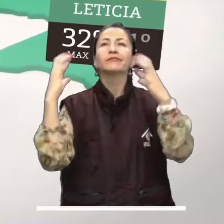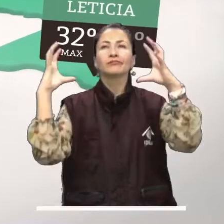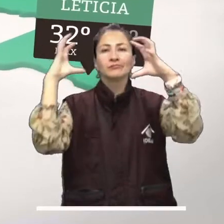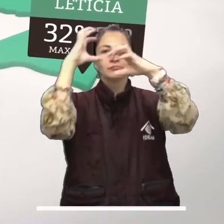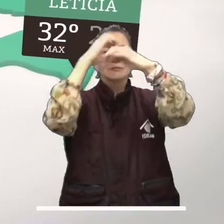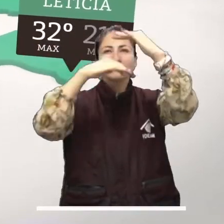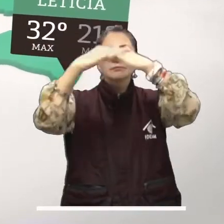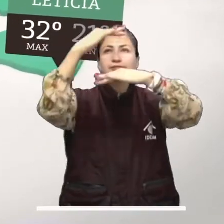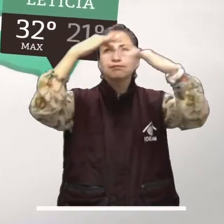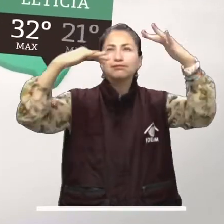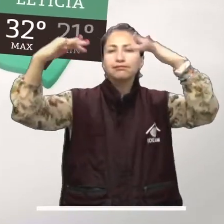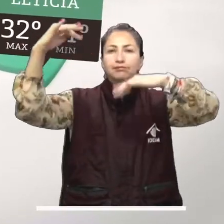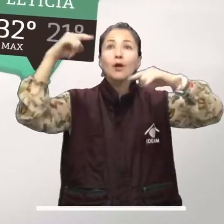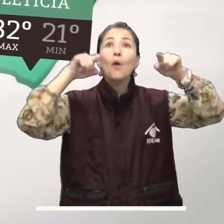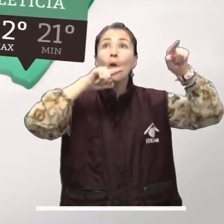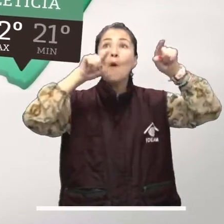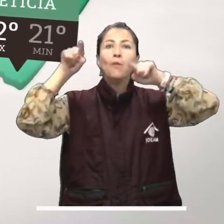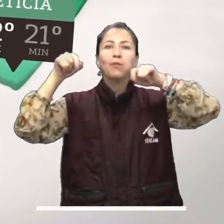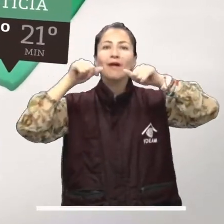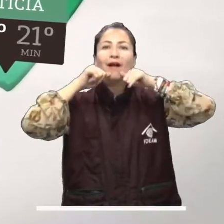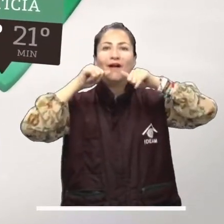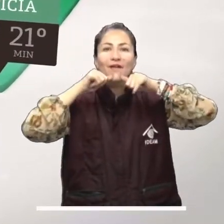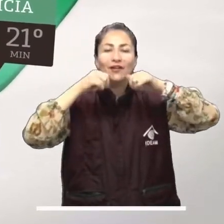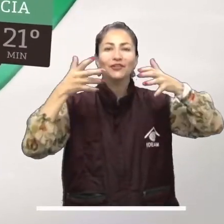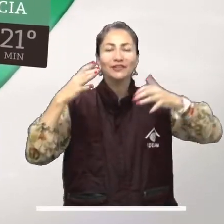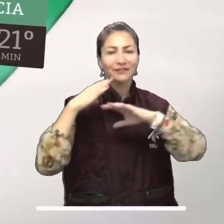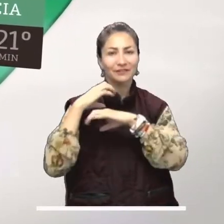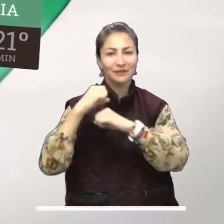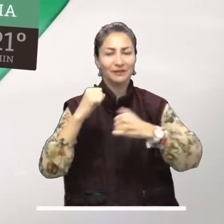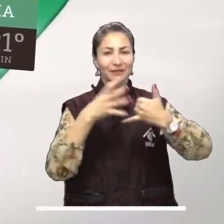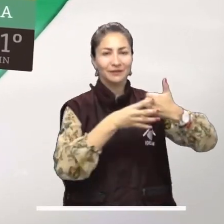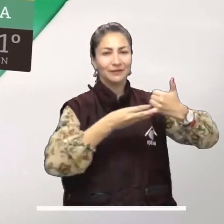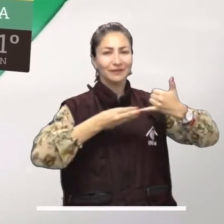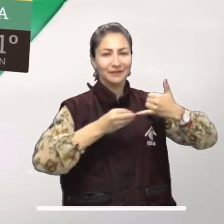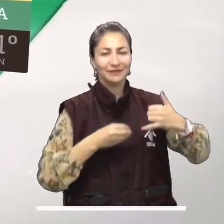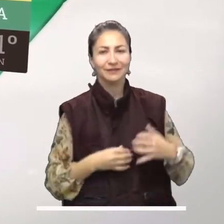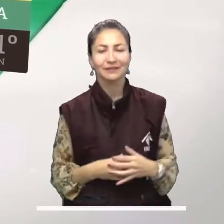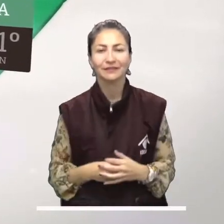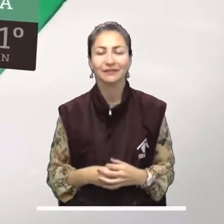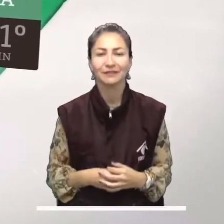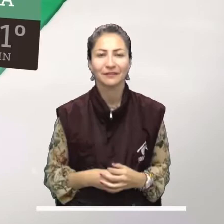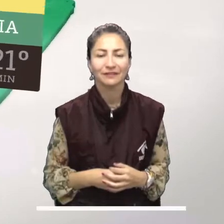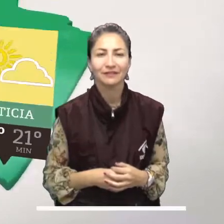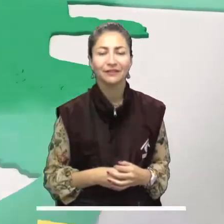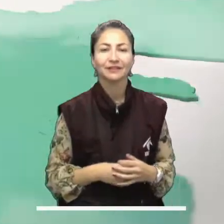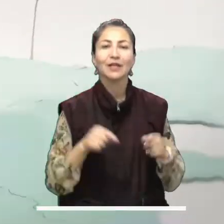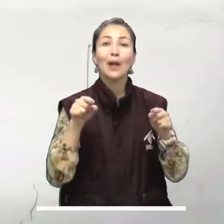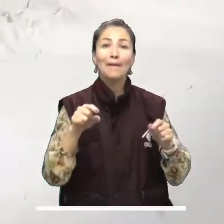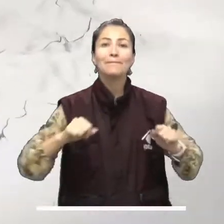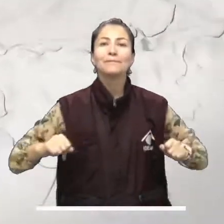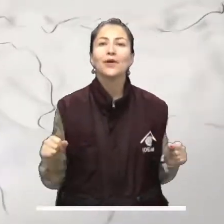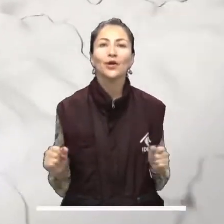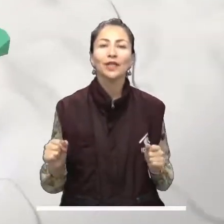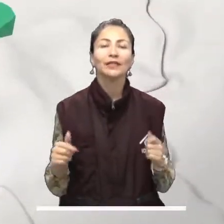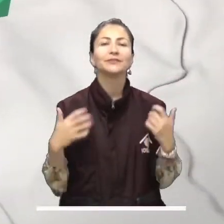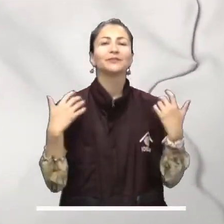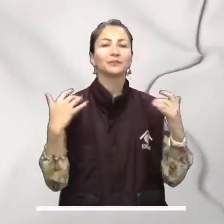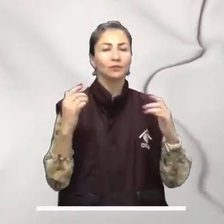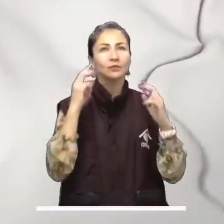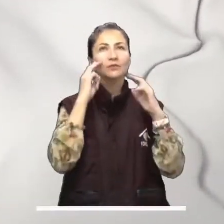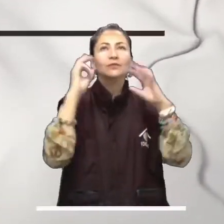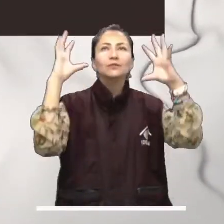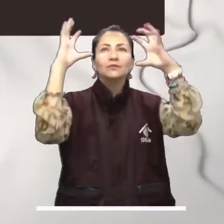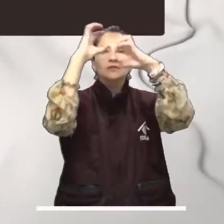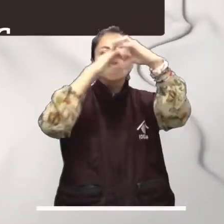amazónica tendrá importantes nubes, algunas de ellas cargadas de agua como es el caso de Baupés y Guainía. Y